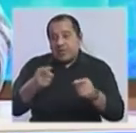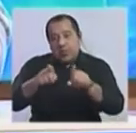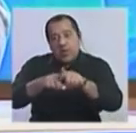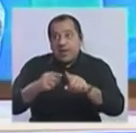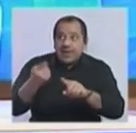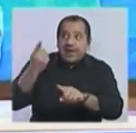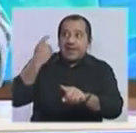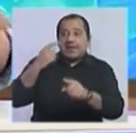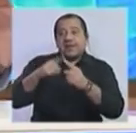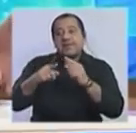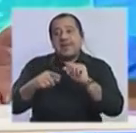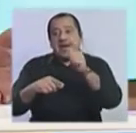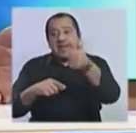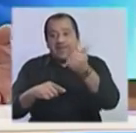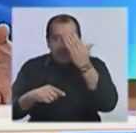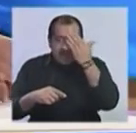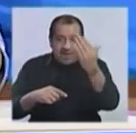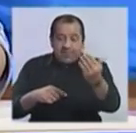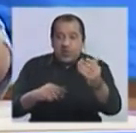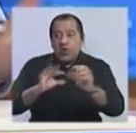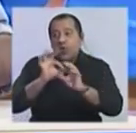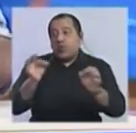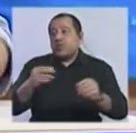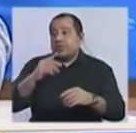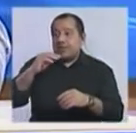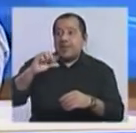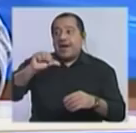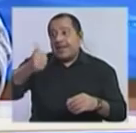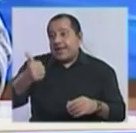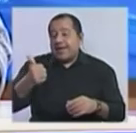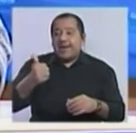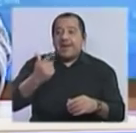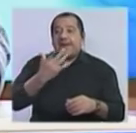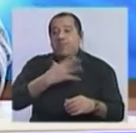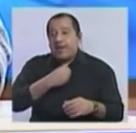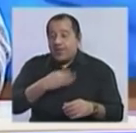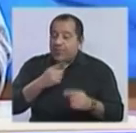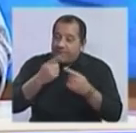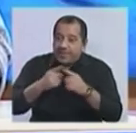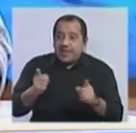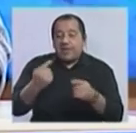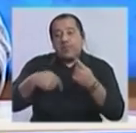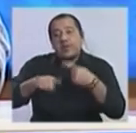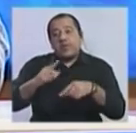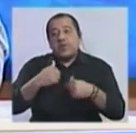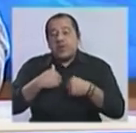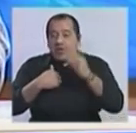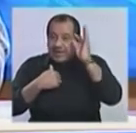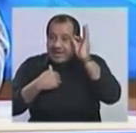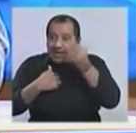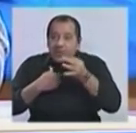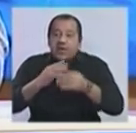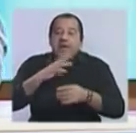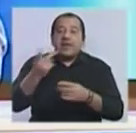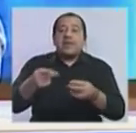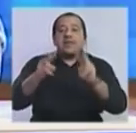si gana el Frente Amplio o si no gana el Frente Amplio, obviamente, pero creo que hay ciertos